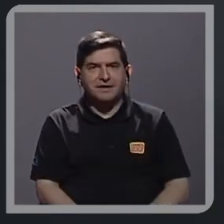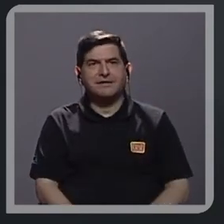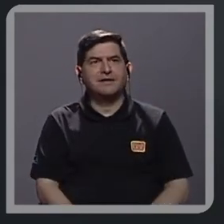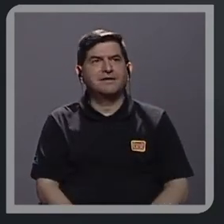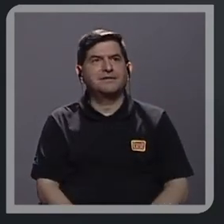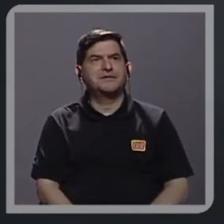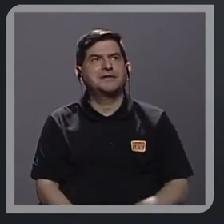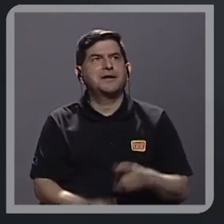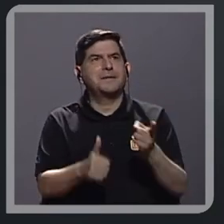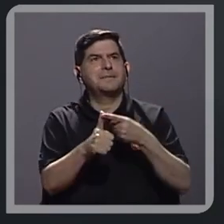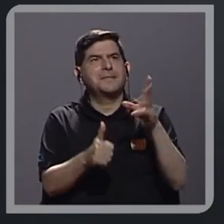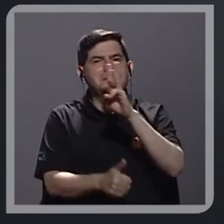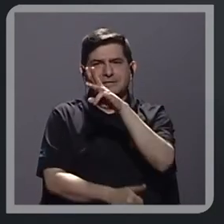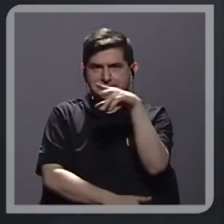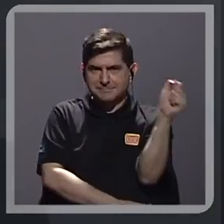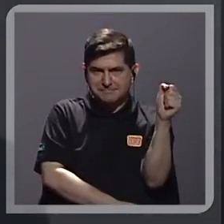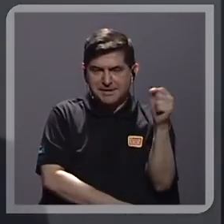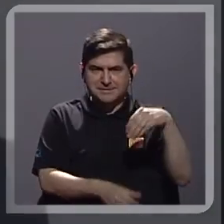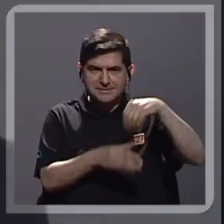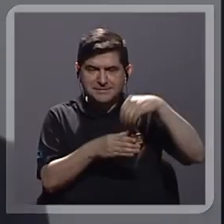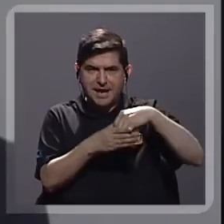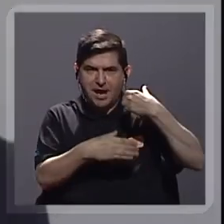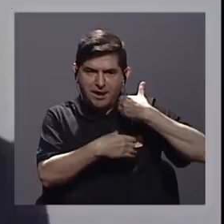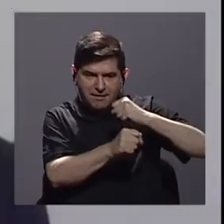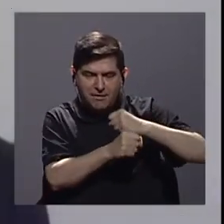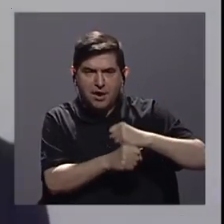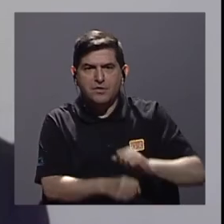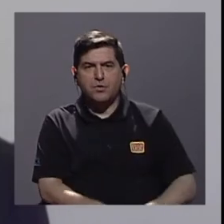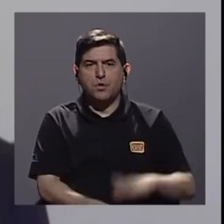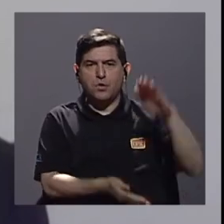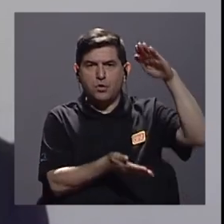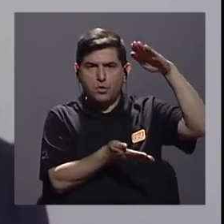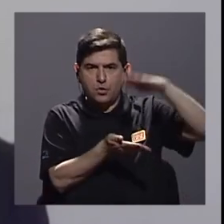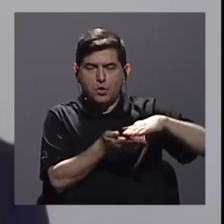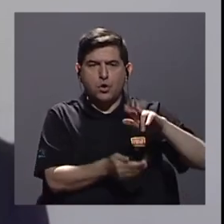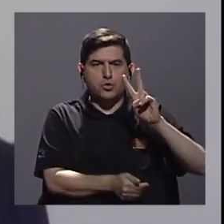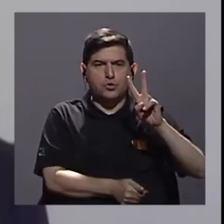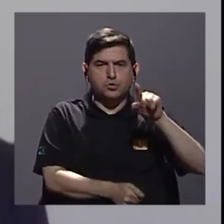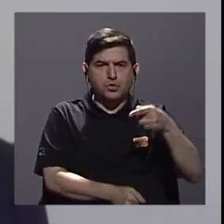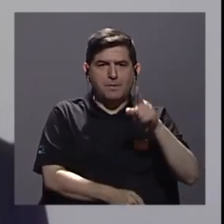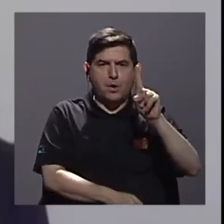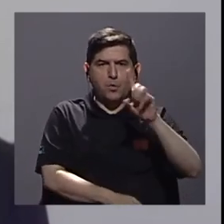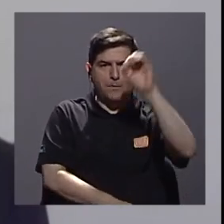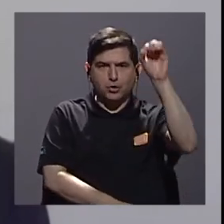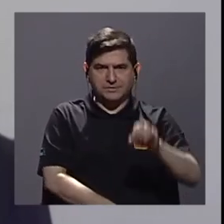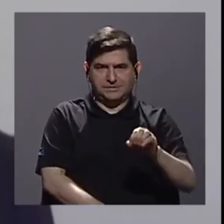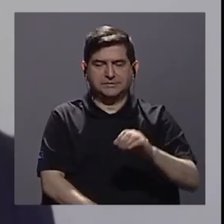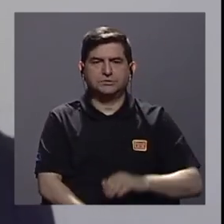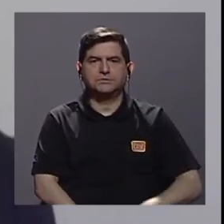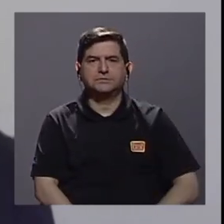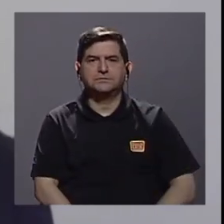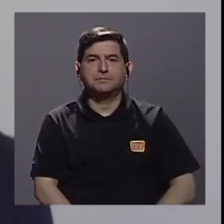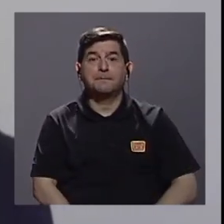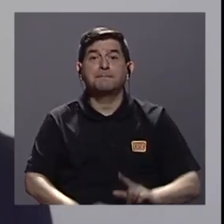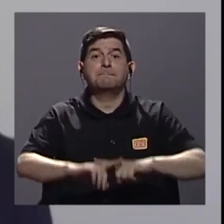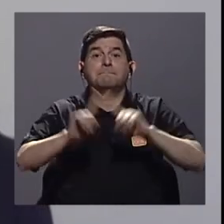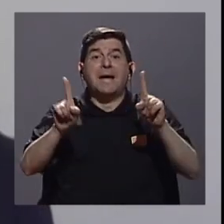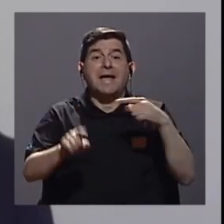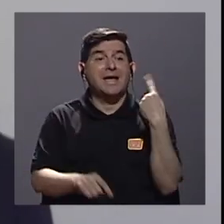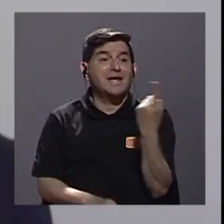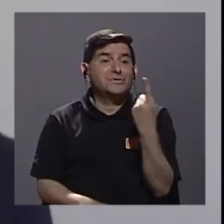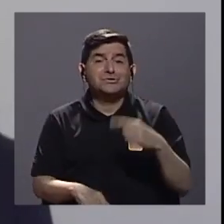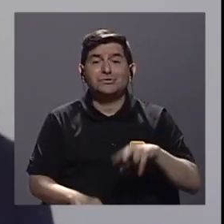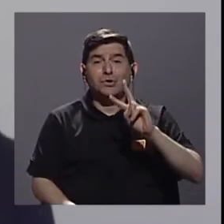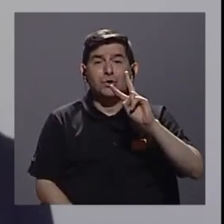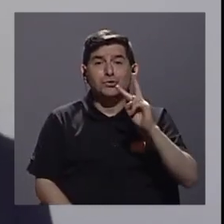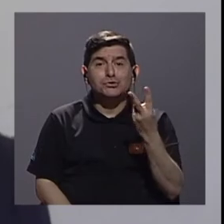semestre, los ingresos municipales se disminuyeron en 2,1%, ¿verdad?, pero solo en